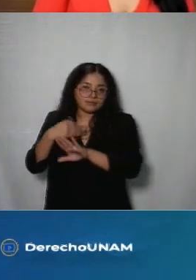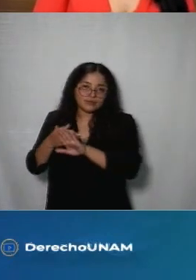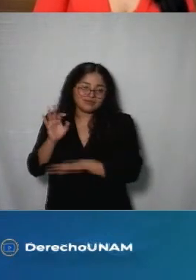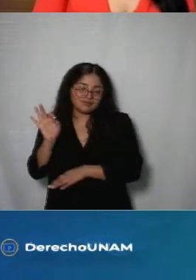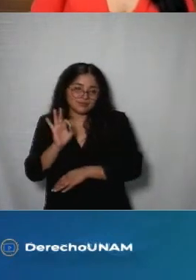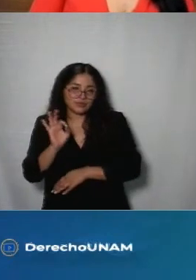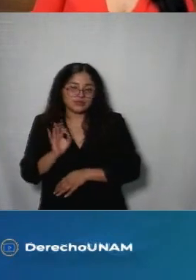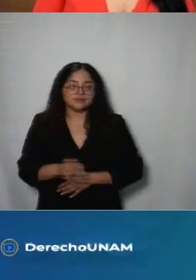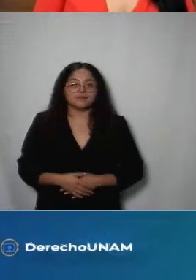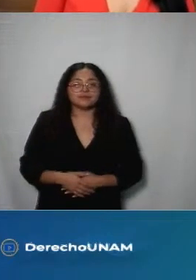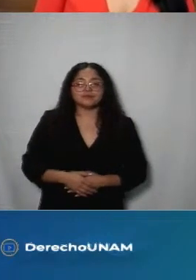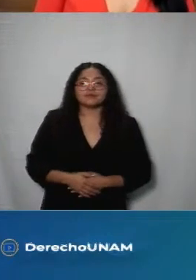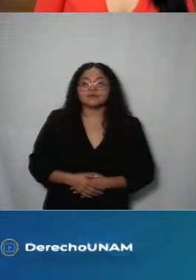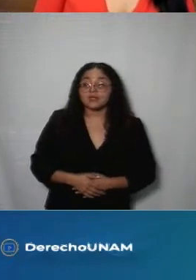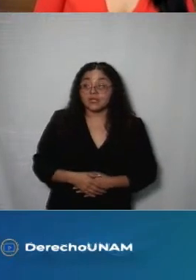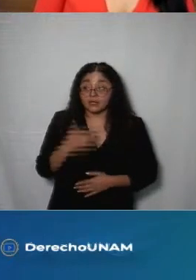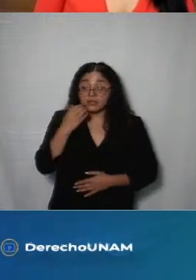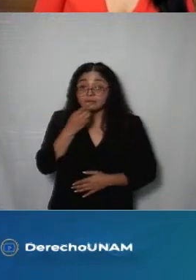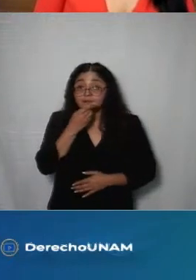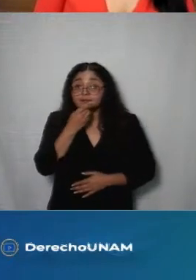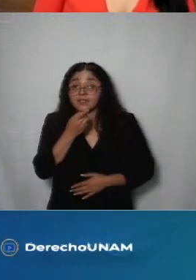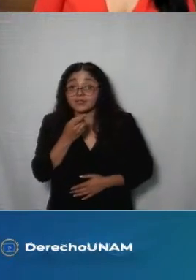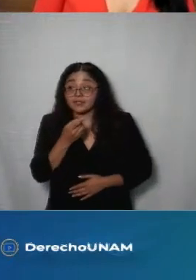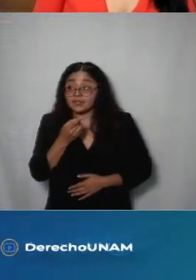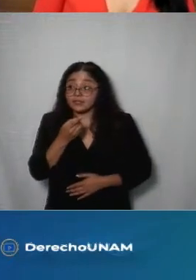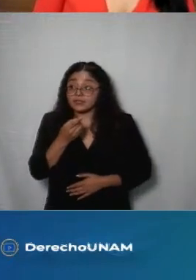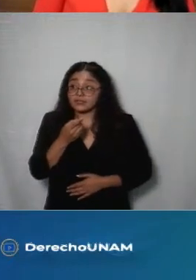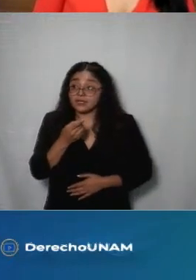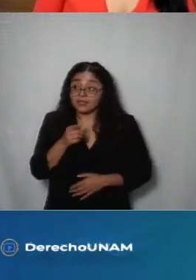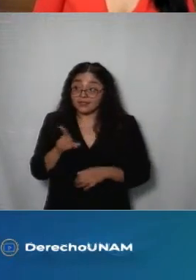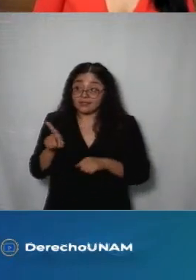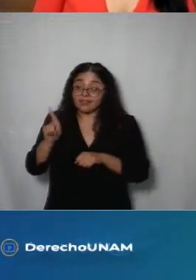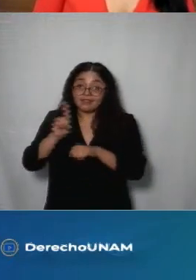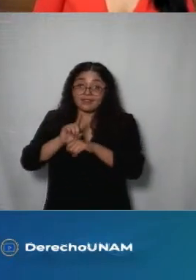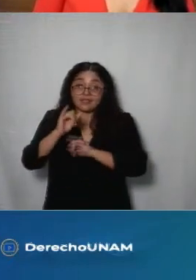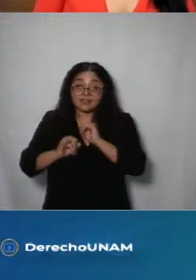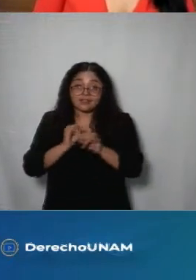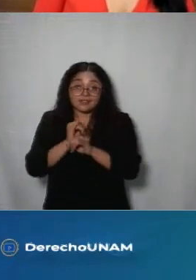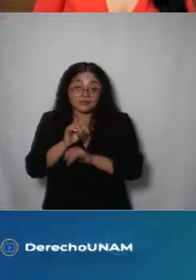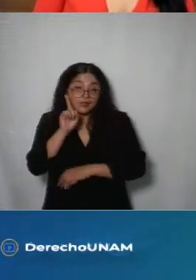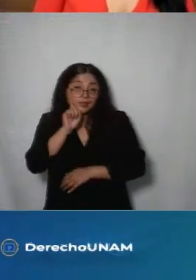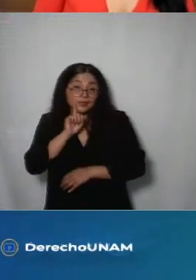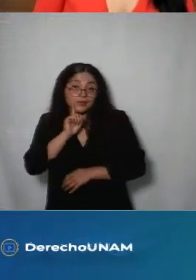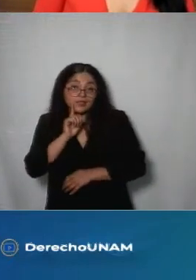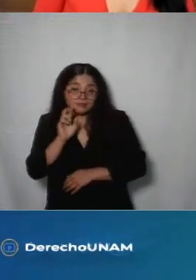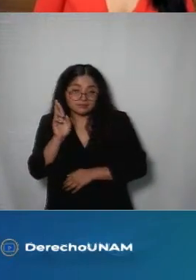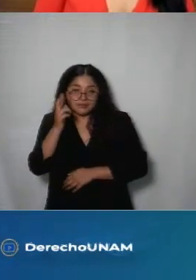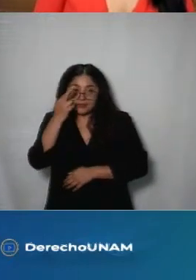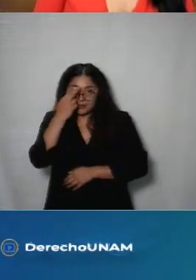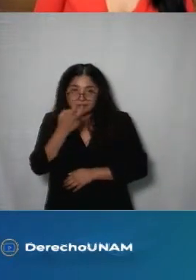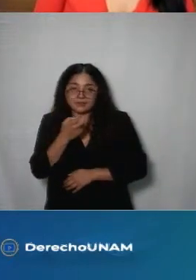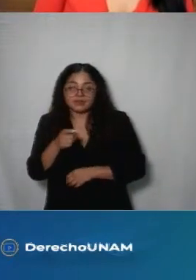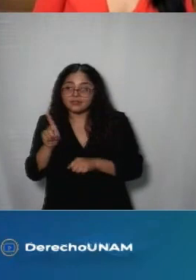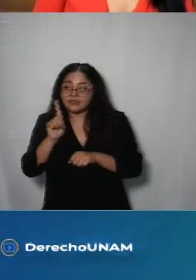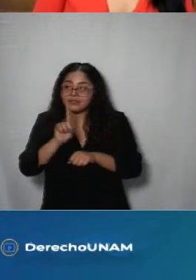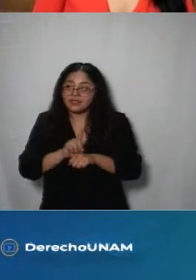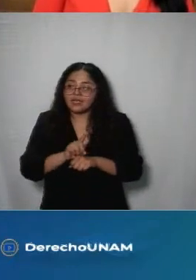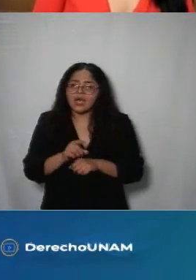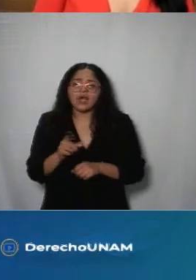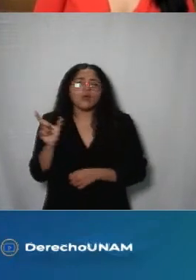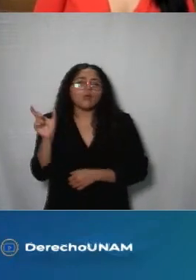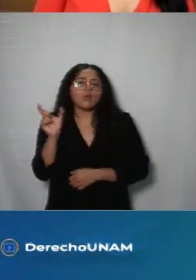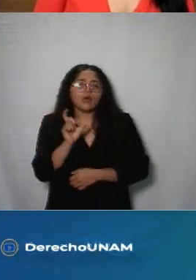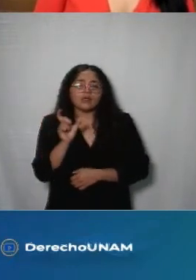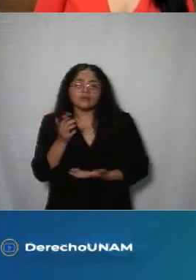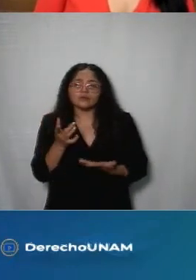bueno comentarles también que se conmemoró el día internacional de la mujer se conmemorará perdón el día internacional de la mujer